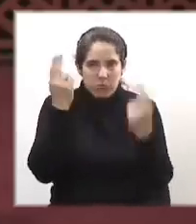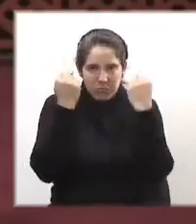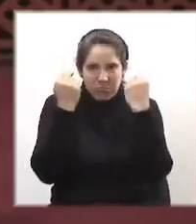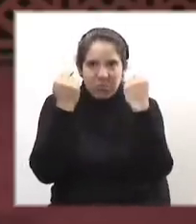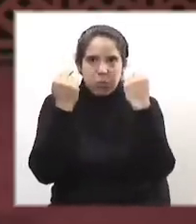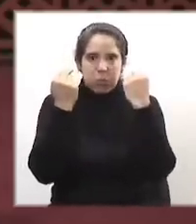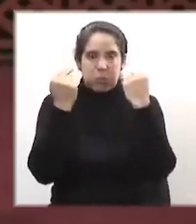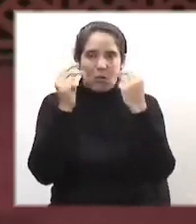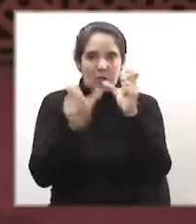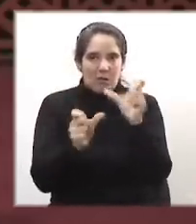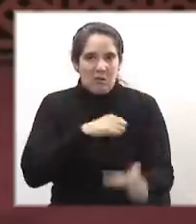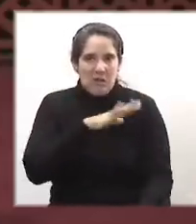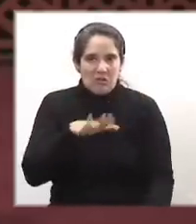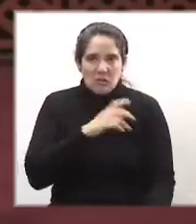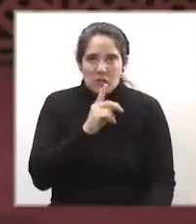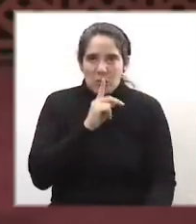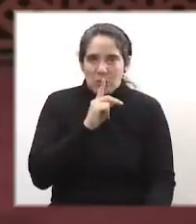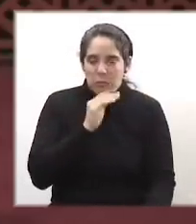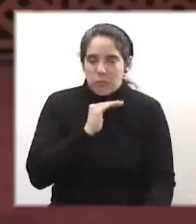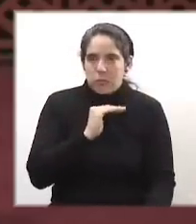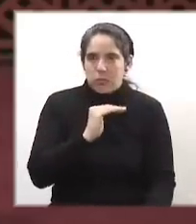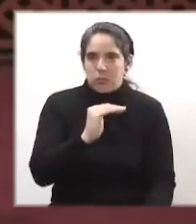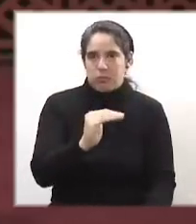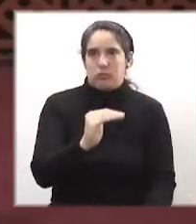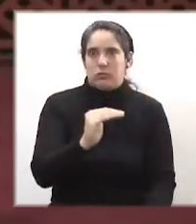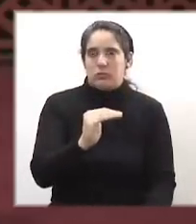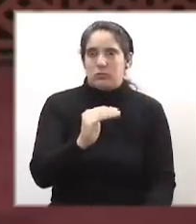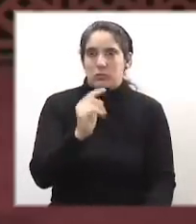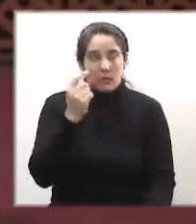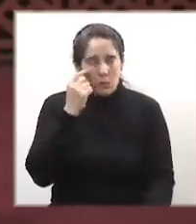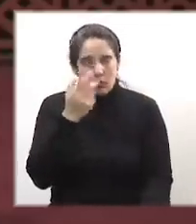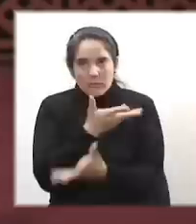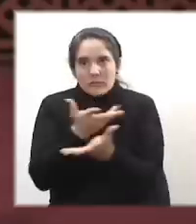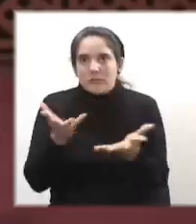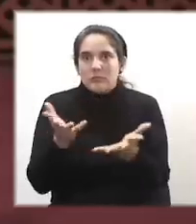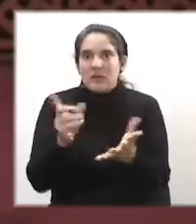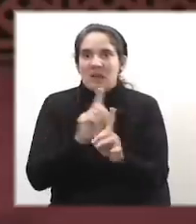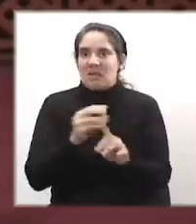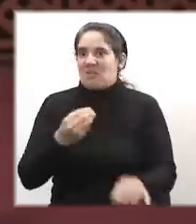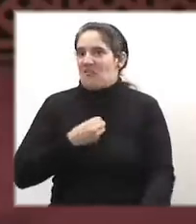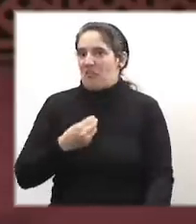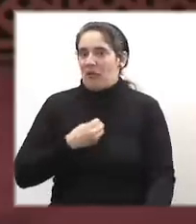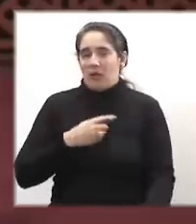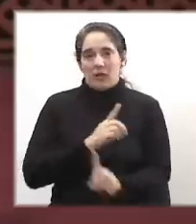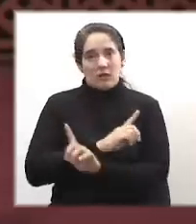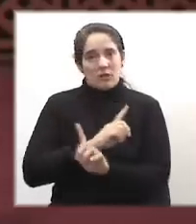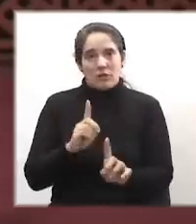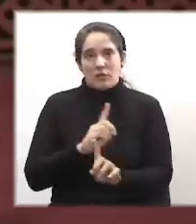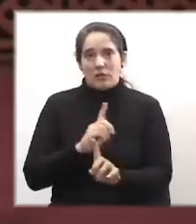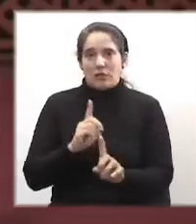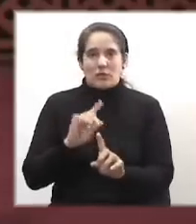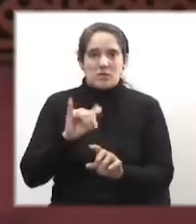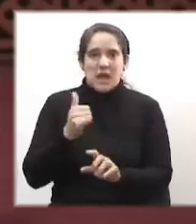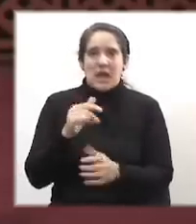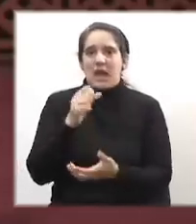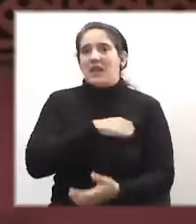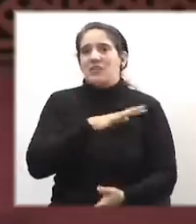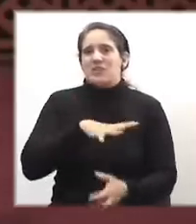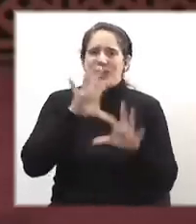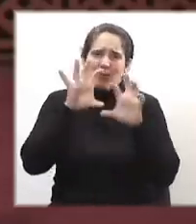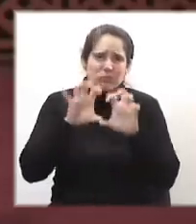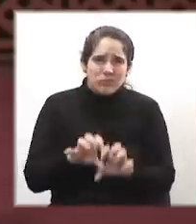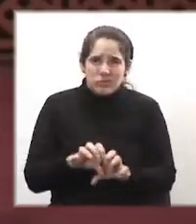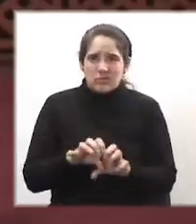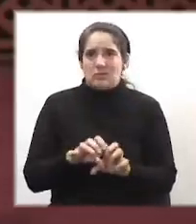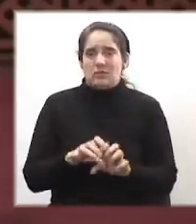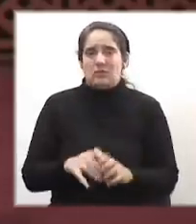a las instituciones democráticas. Clara señal del descrédito en que habían caído en la